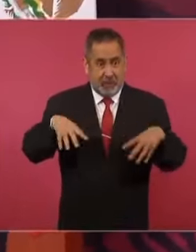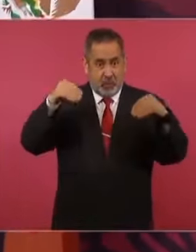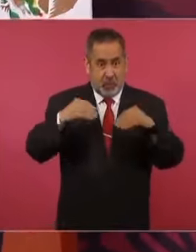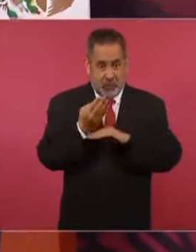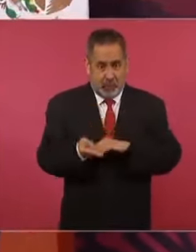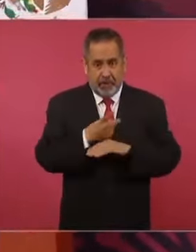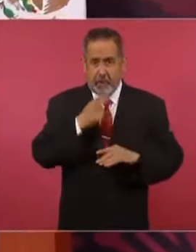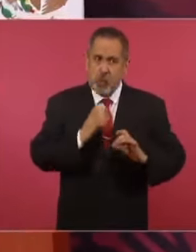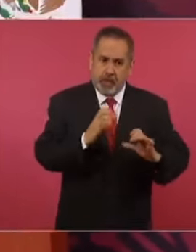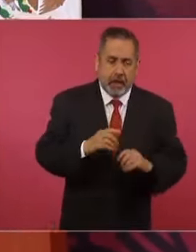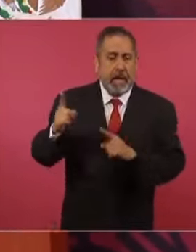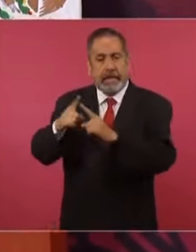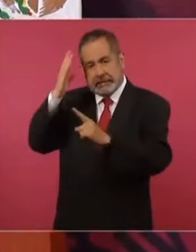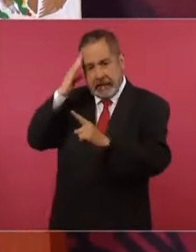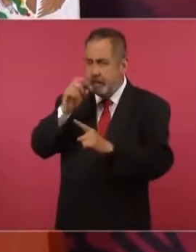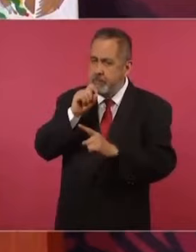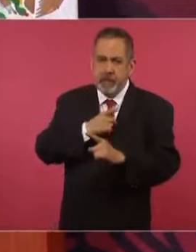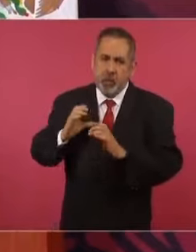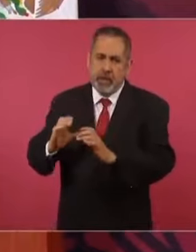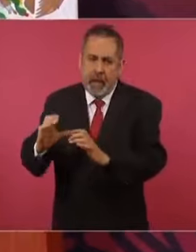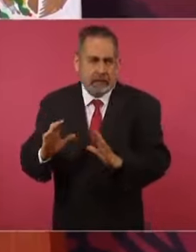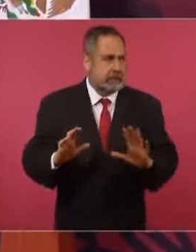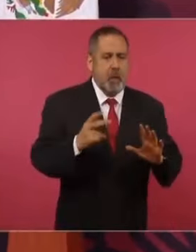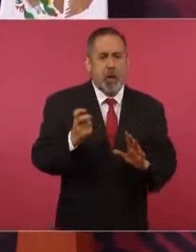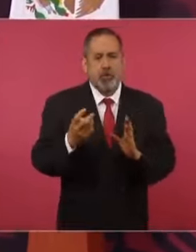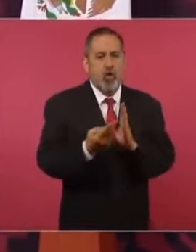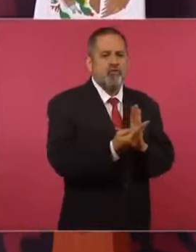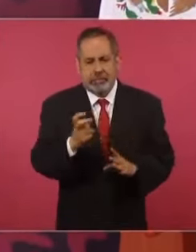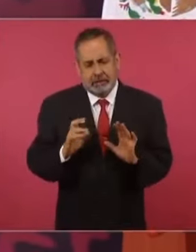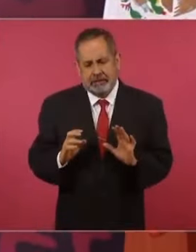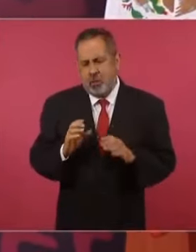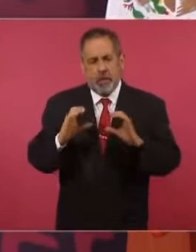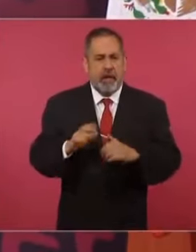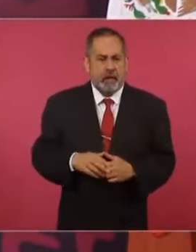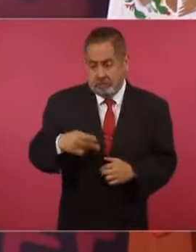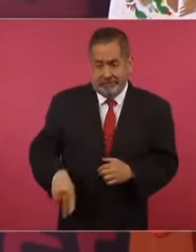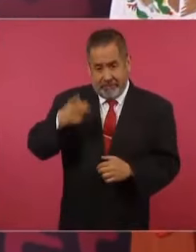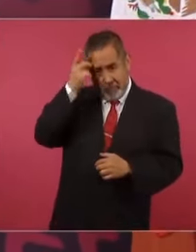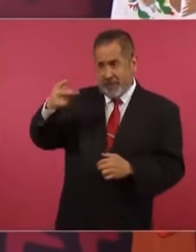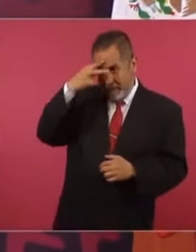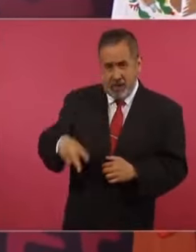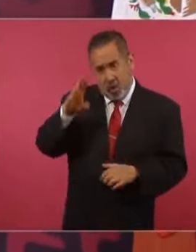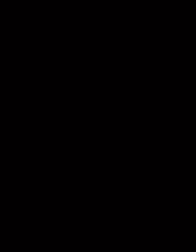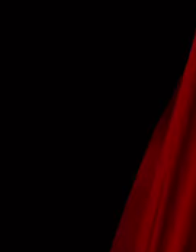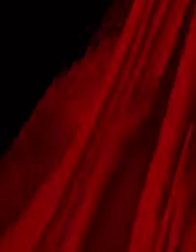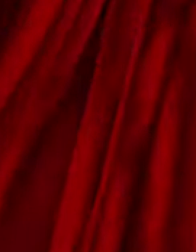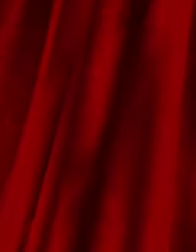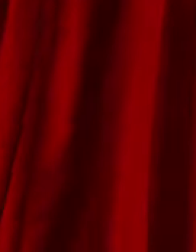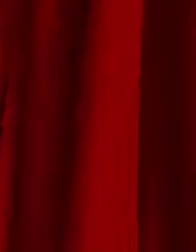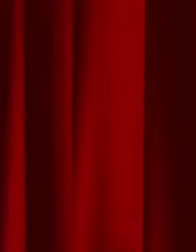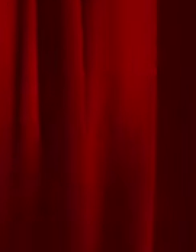que tenemos que cuidar la catedral, que tenemos que cuidar todos los edificios históricos, el patrimonio cultural de México.